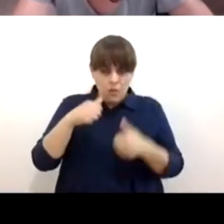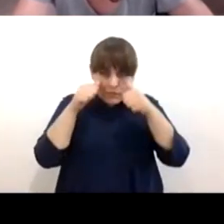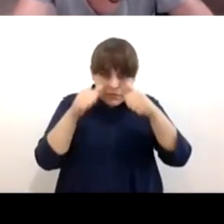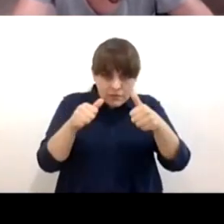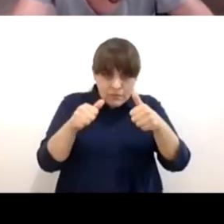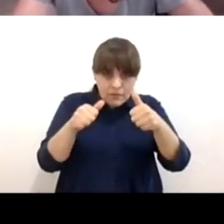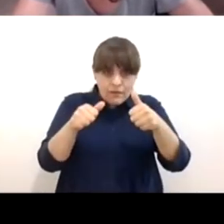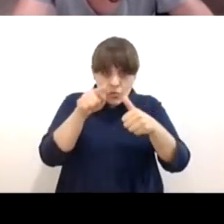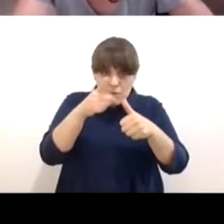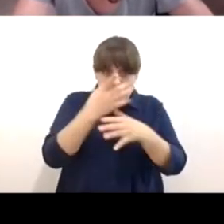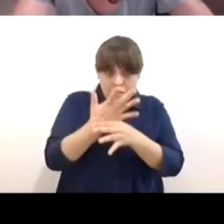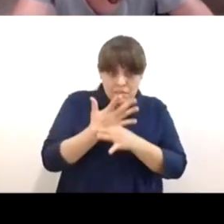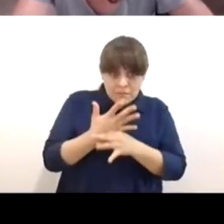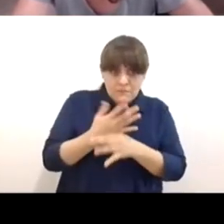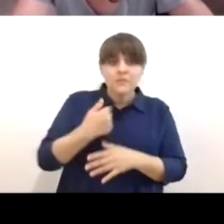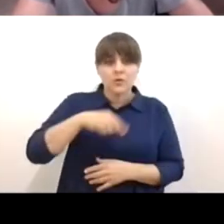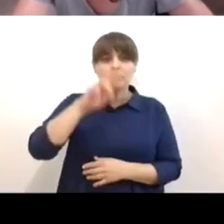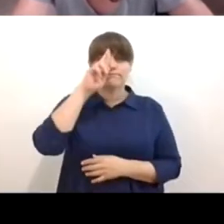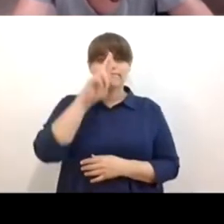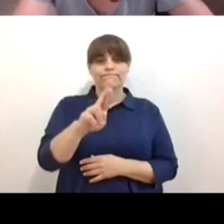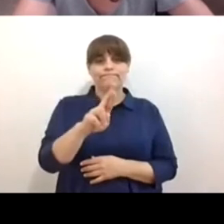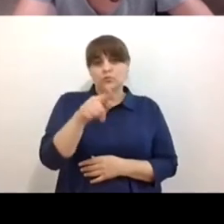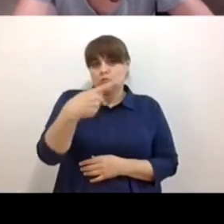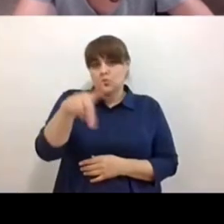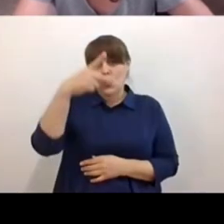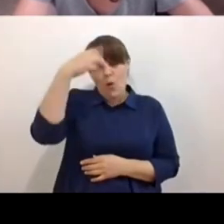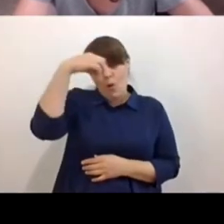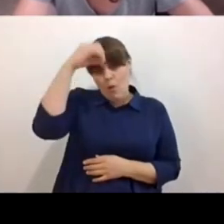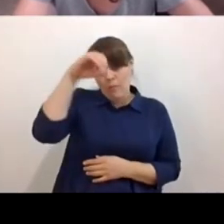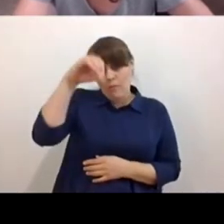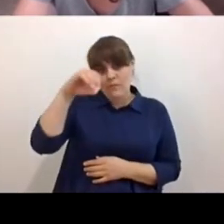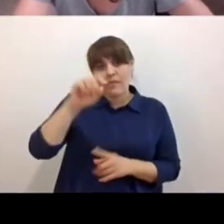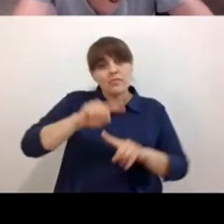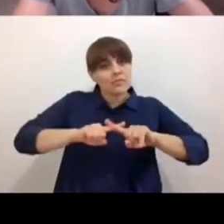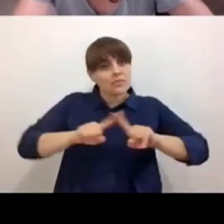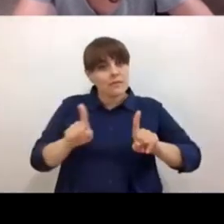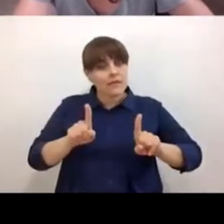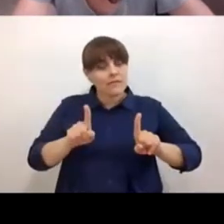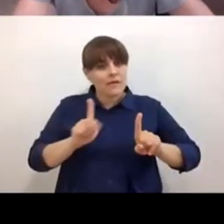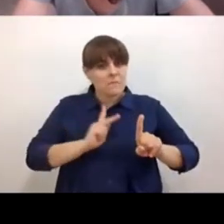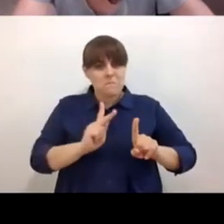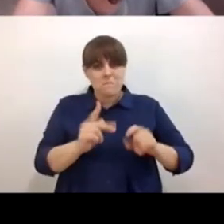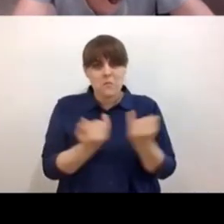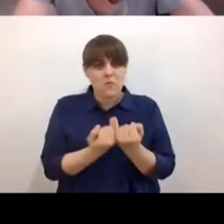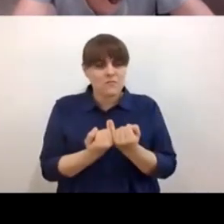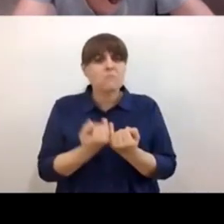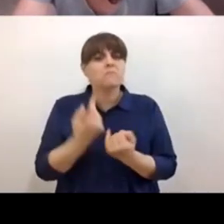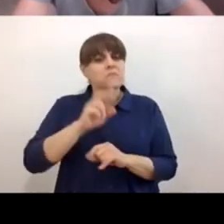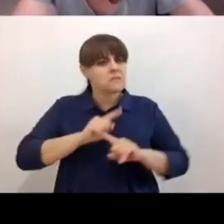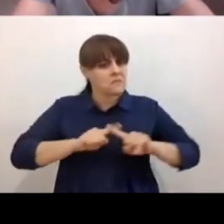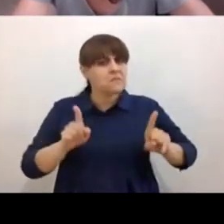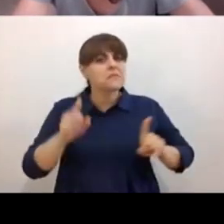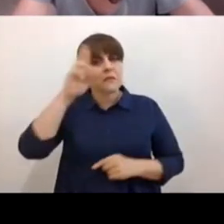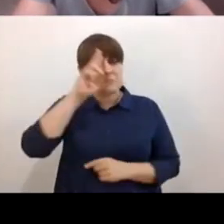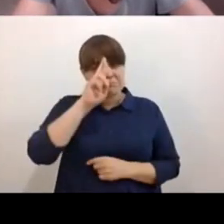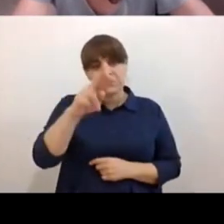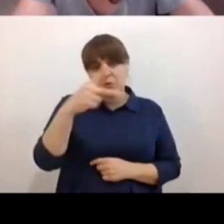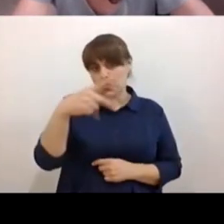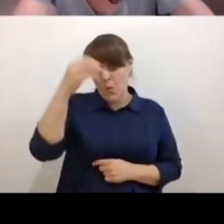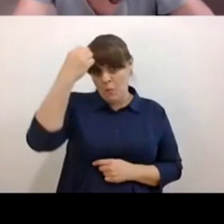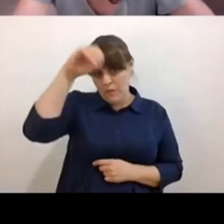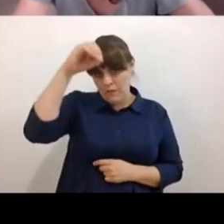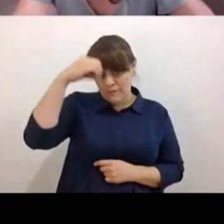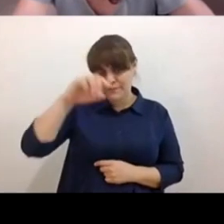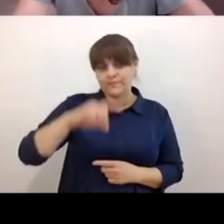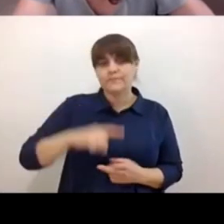esto que necesita la otra persona que no se pueda parecer a lo mío eh tener en cuenta que efectivamente puede haber un duelo